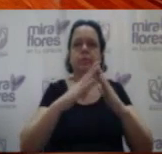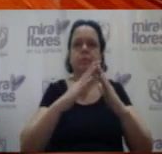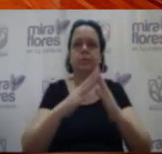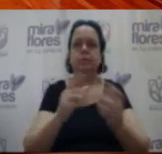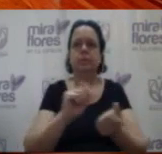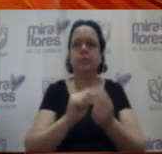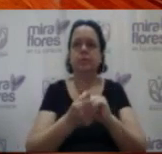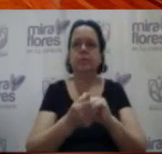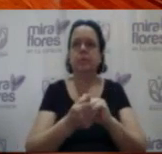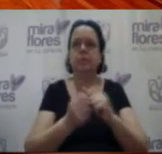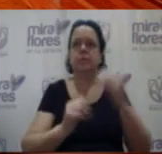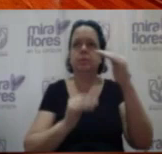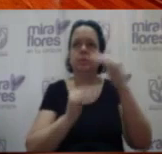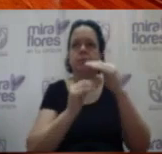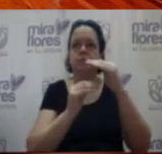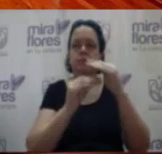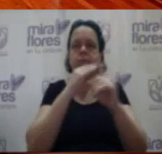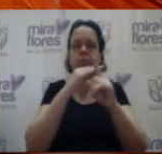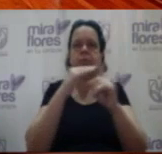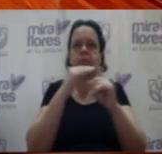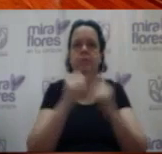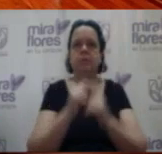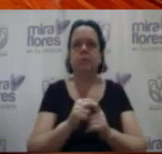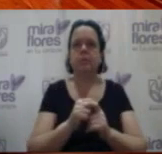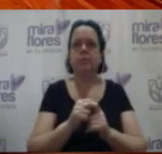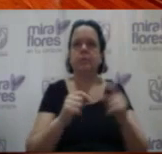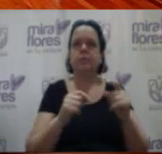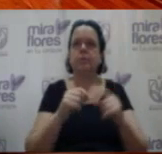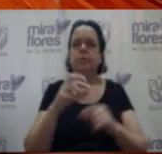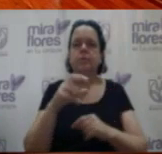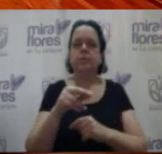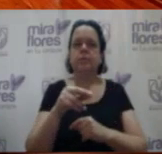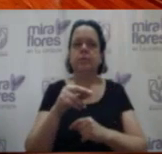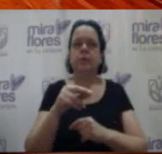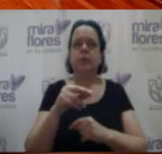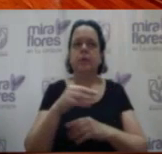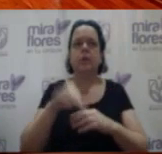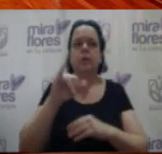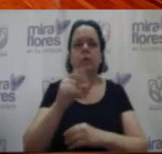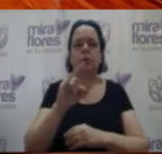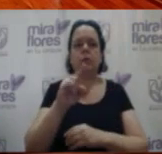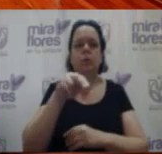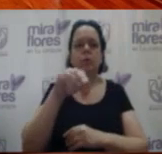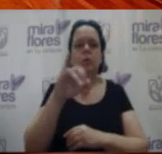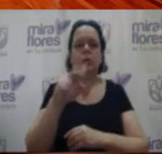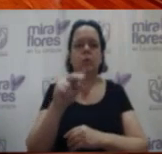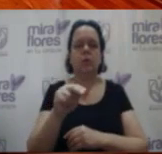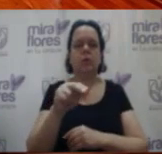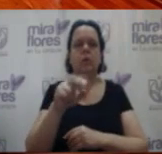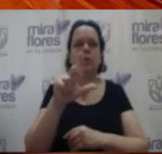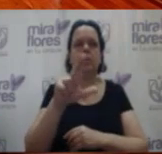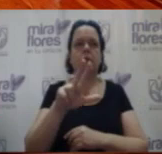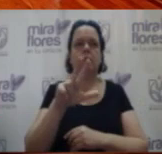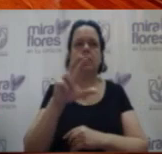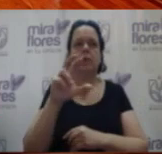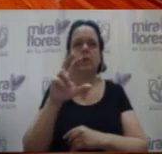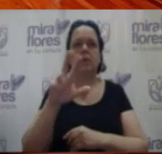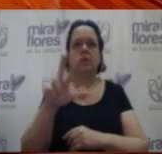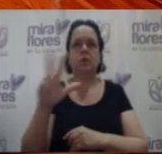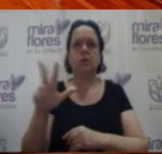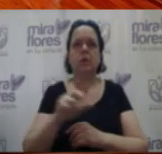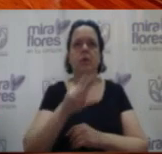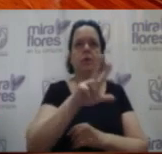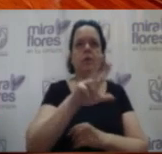superior postgrado para los predios ubicados en calle Junín, números 333, 335,